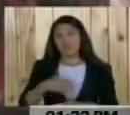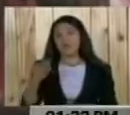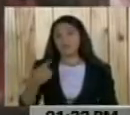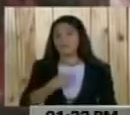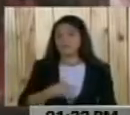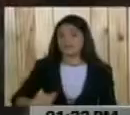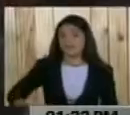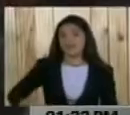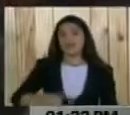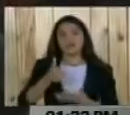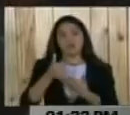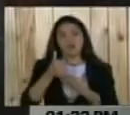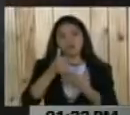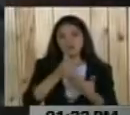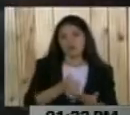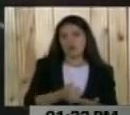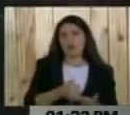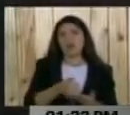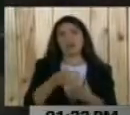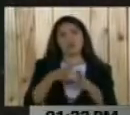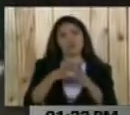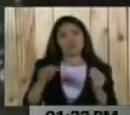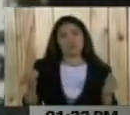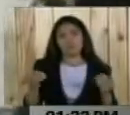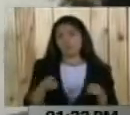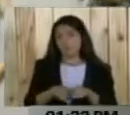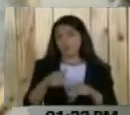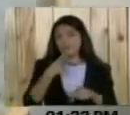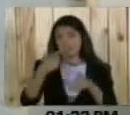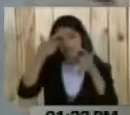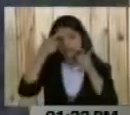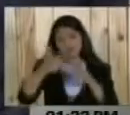por ayudar, por ayudar al prójimo, como decía Chávez.